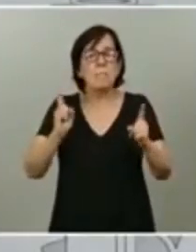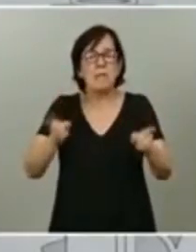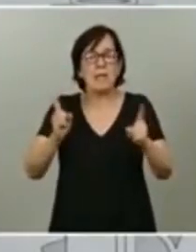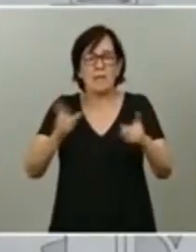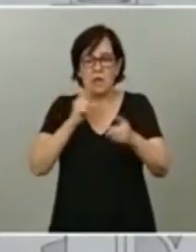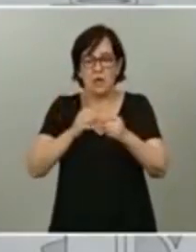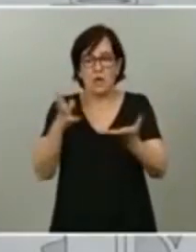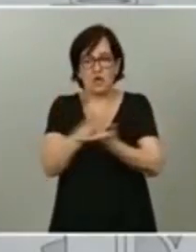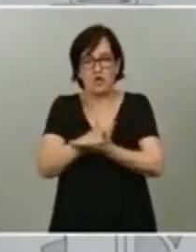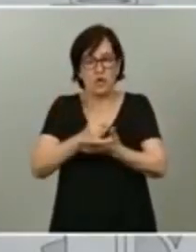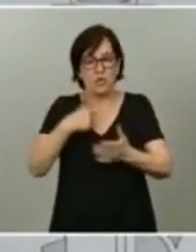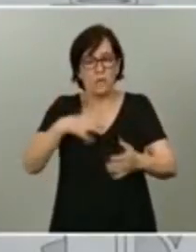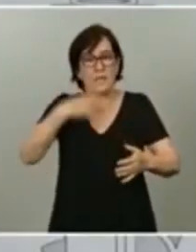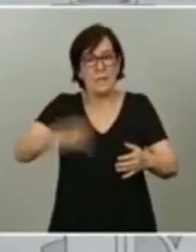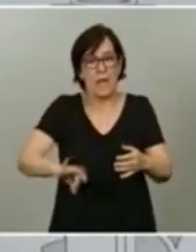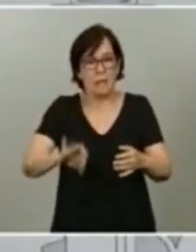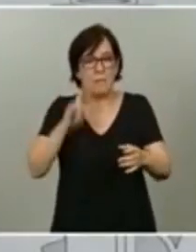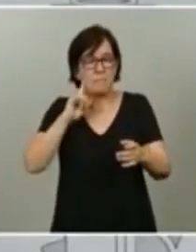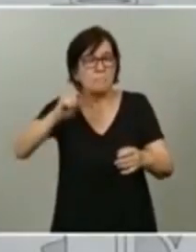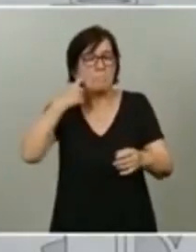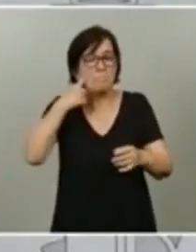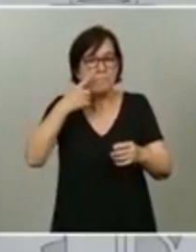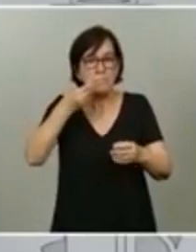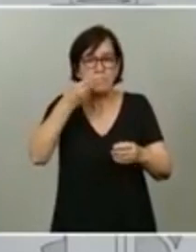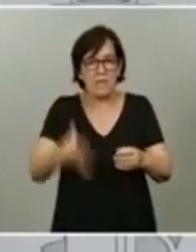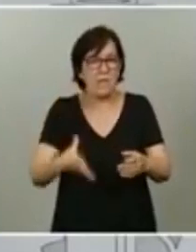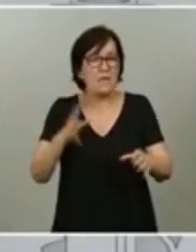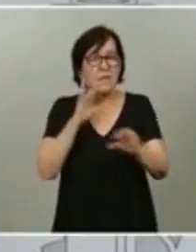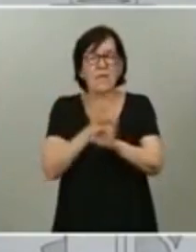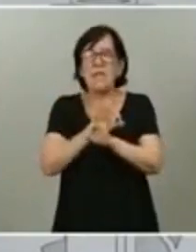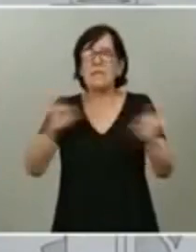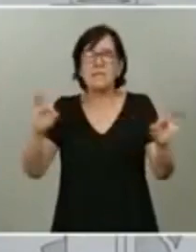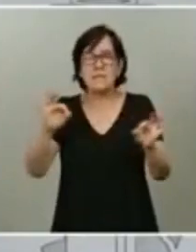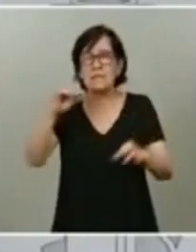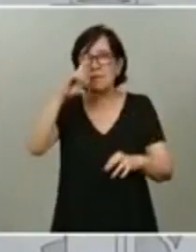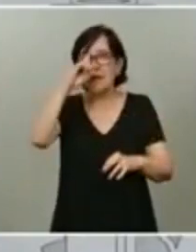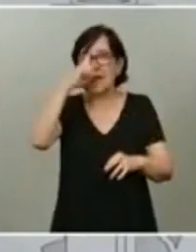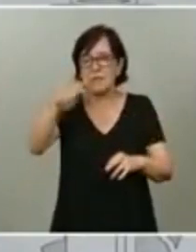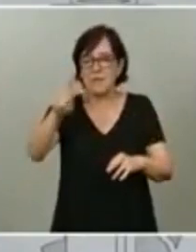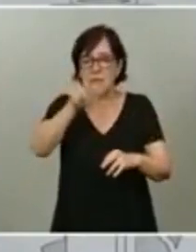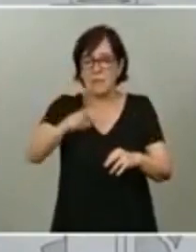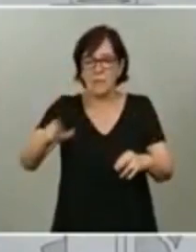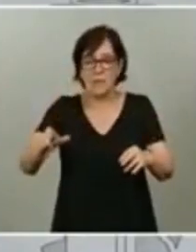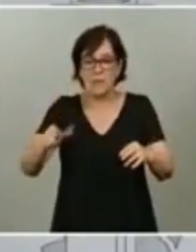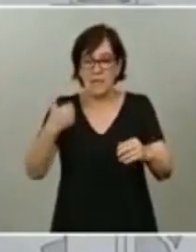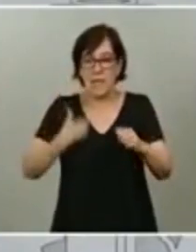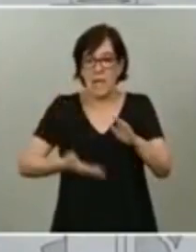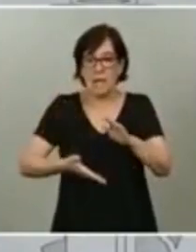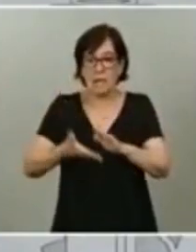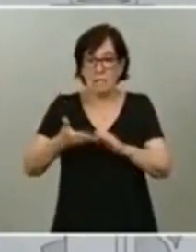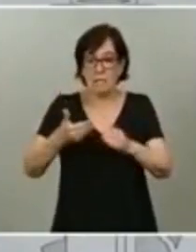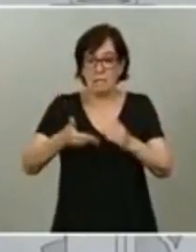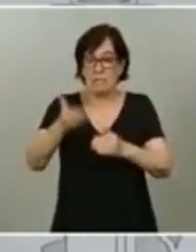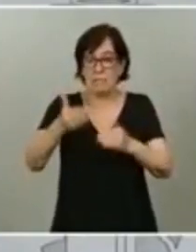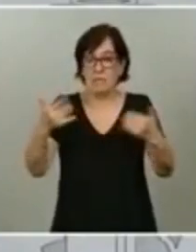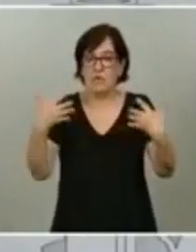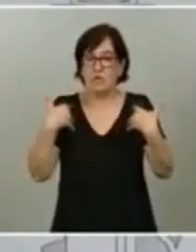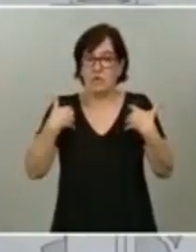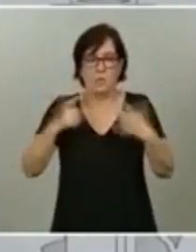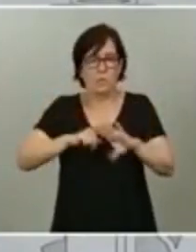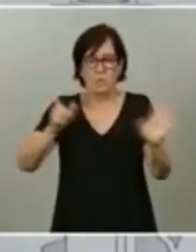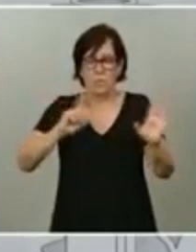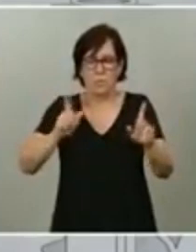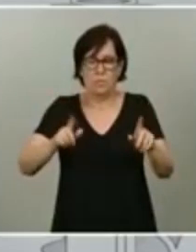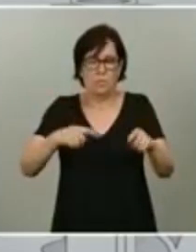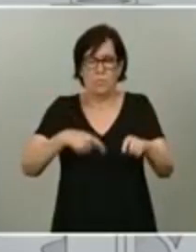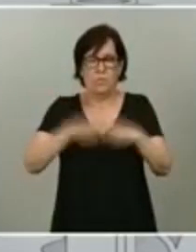fueran capaces de detectarlo. Nadie sabía que estábamos a las puertas de lo que hemos sufrido, la mayor conmoción sanitaria, social y